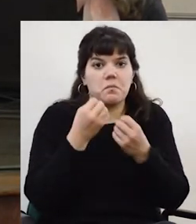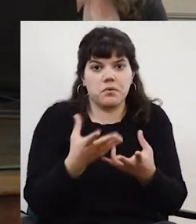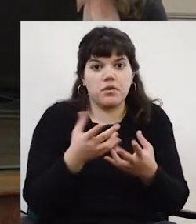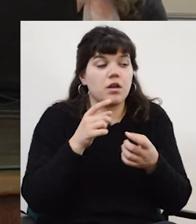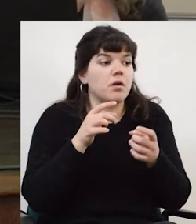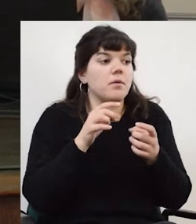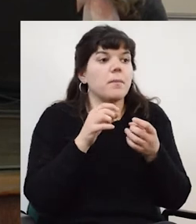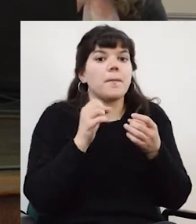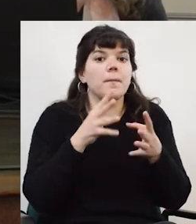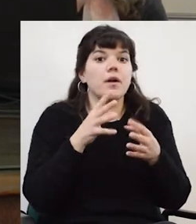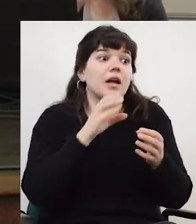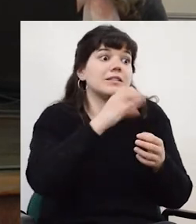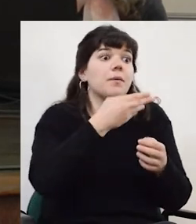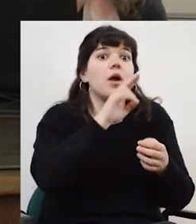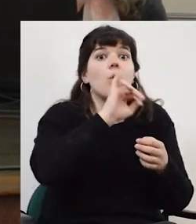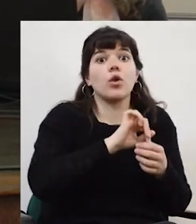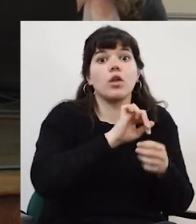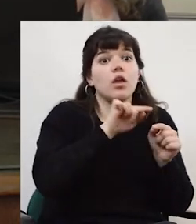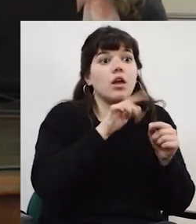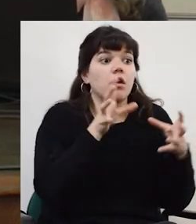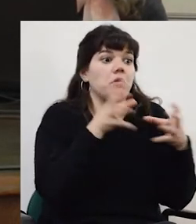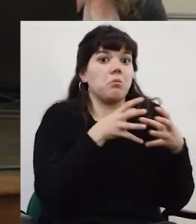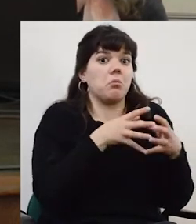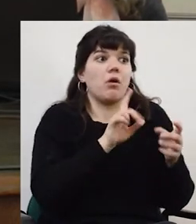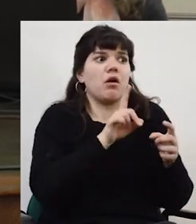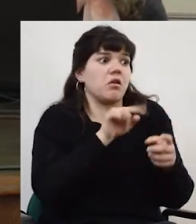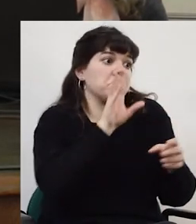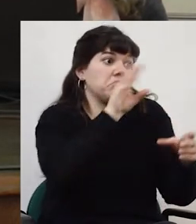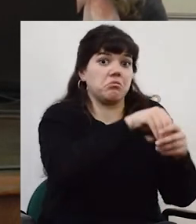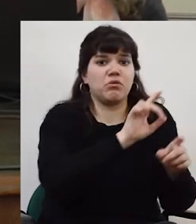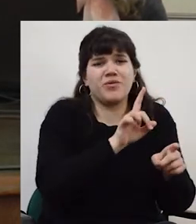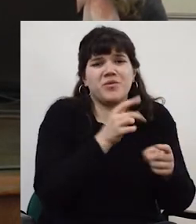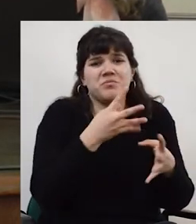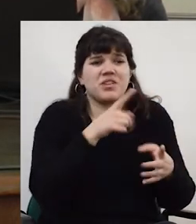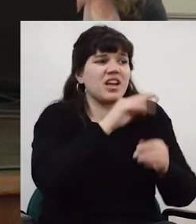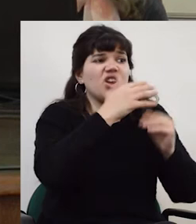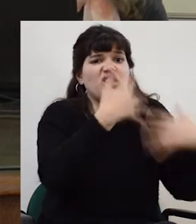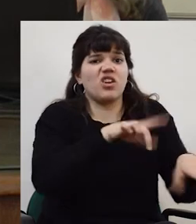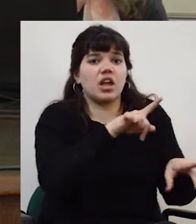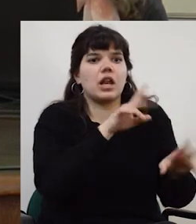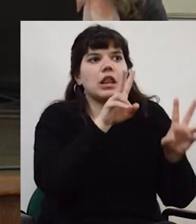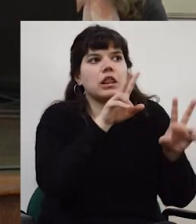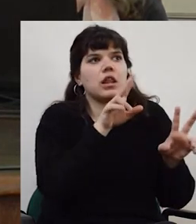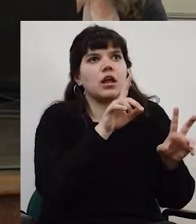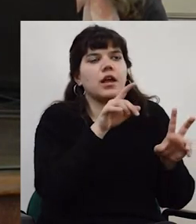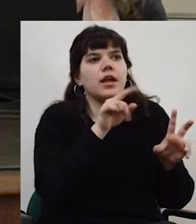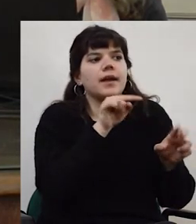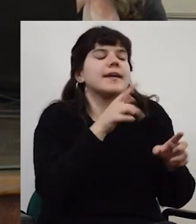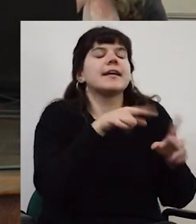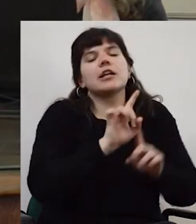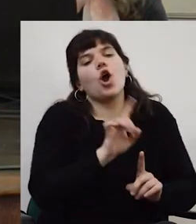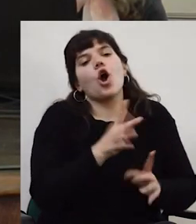¿Para llenar el CBUI? No, porque si hay algo que el CBUI no contempla es la formación, digo, que el CBUI no contempla, no,